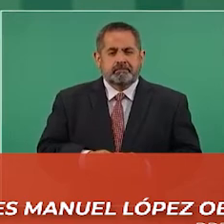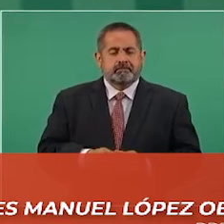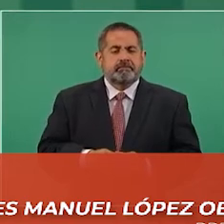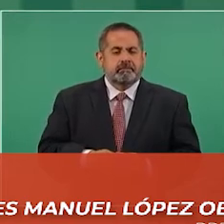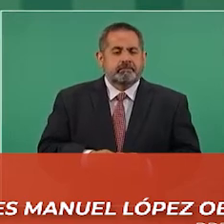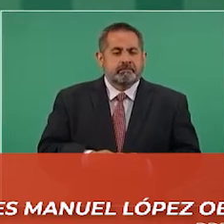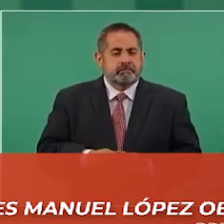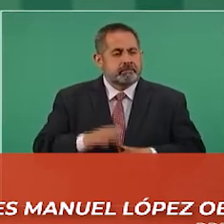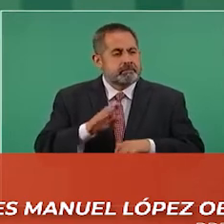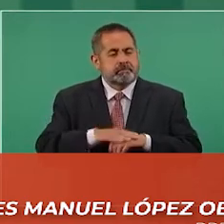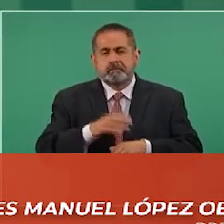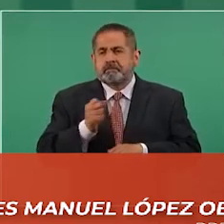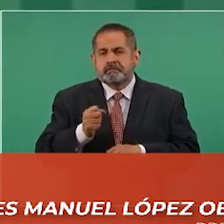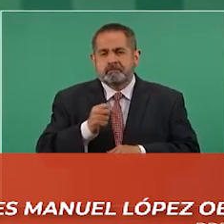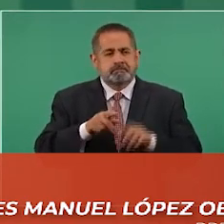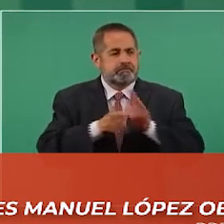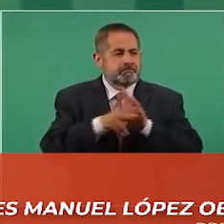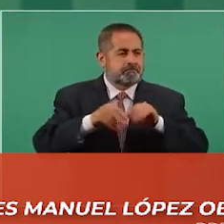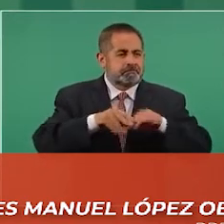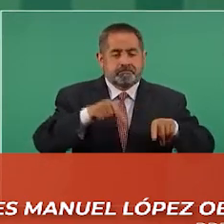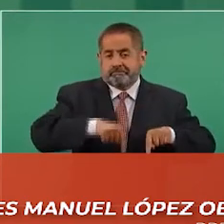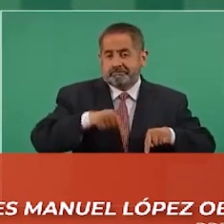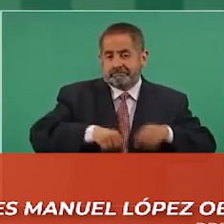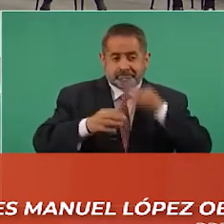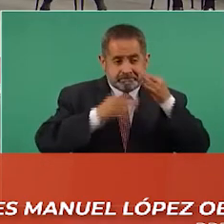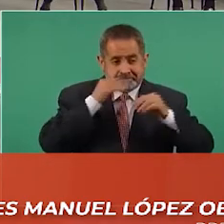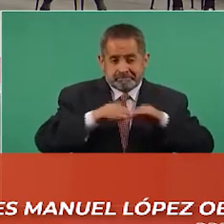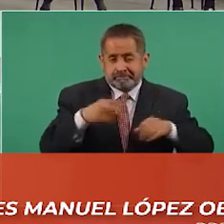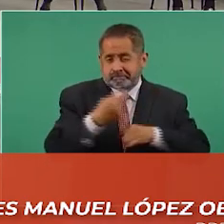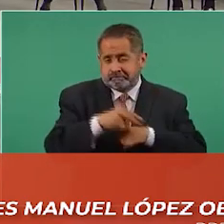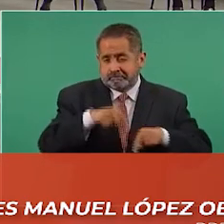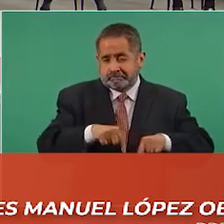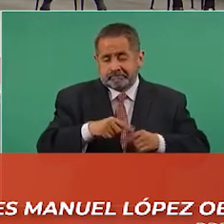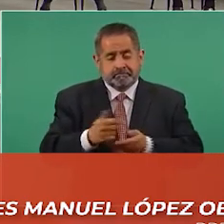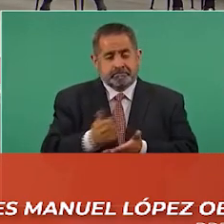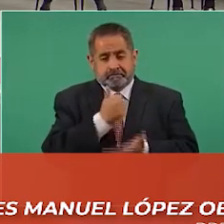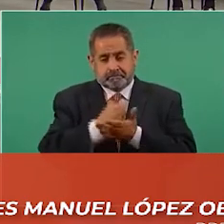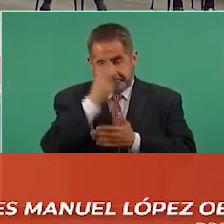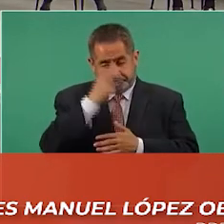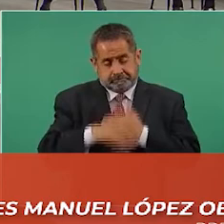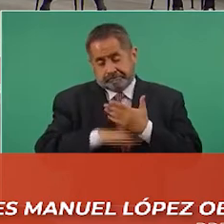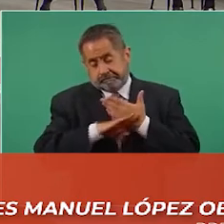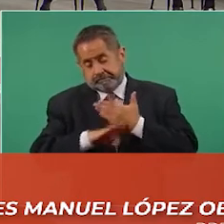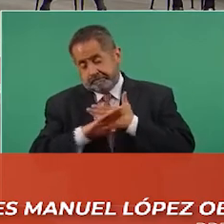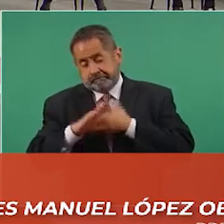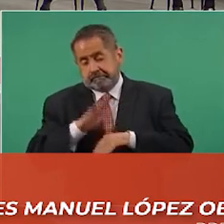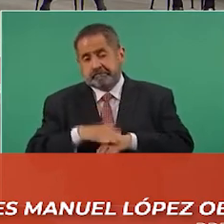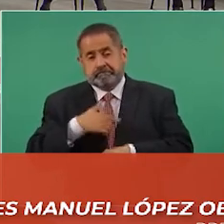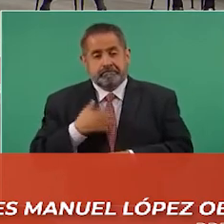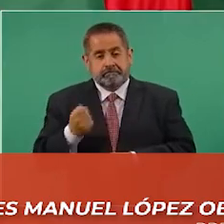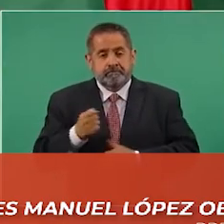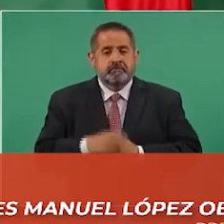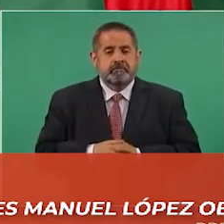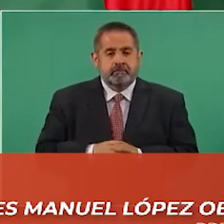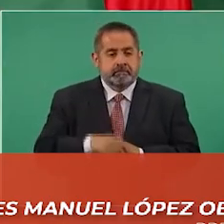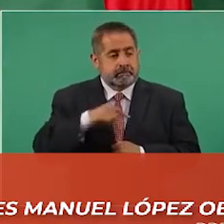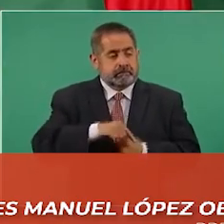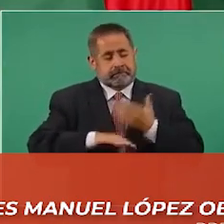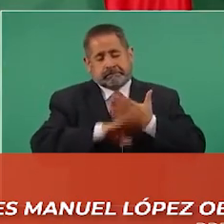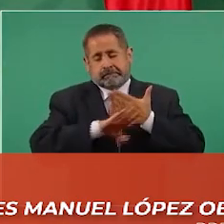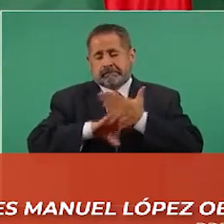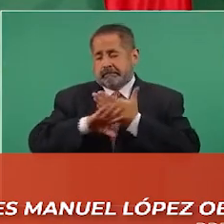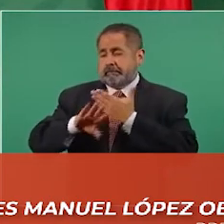efectos aquí, en la ciudad. Entonces, como aquí está el bombardeo